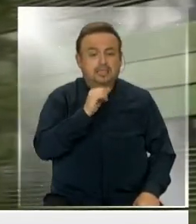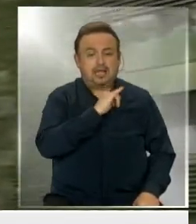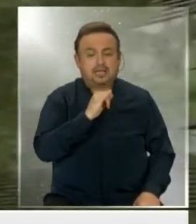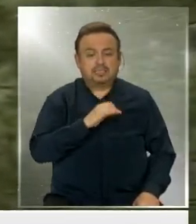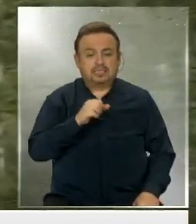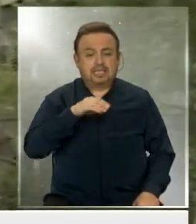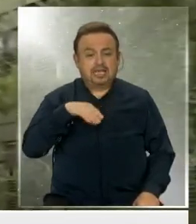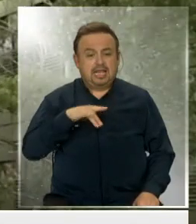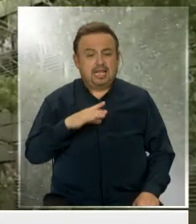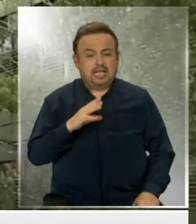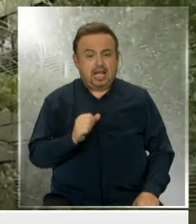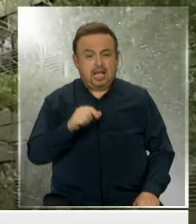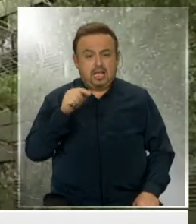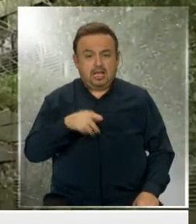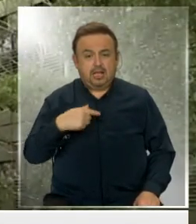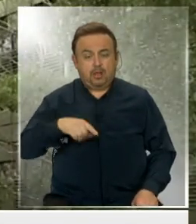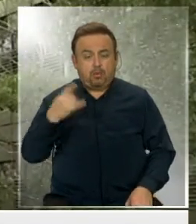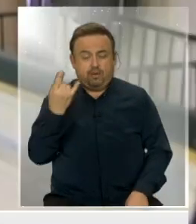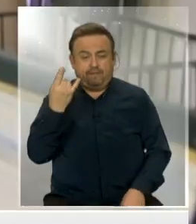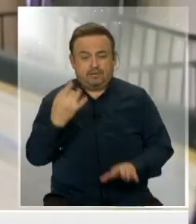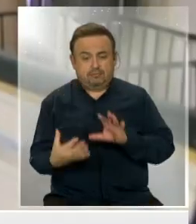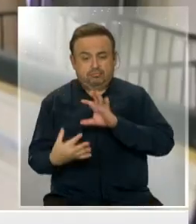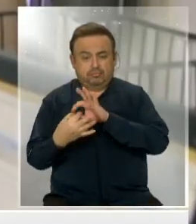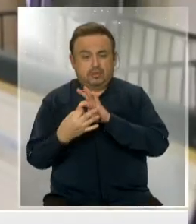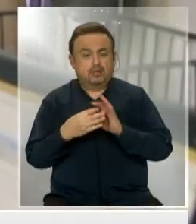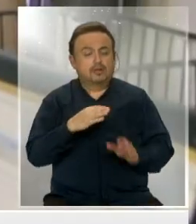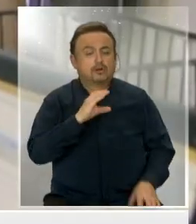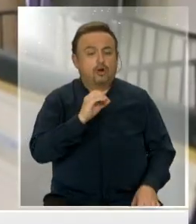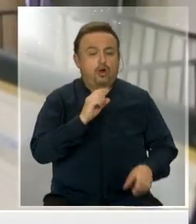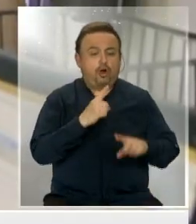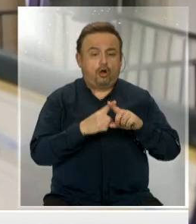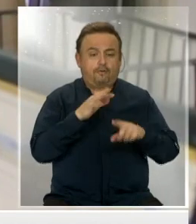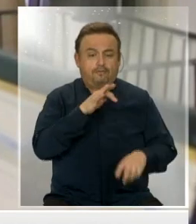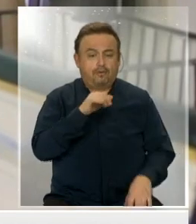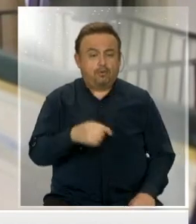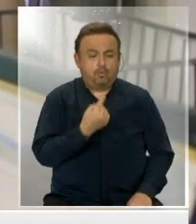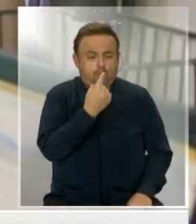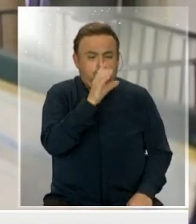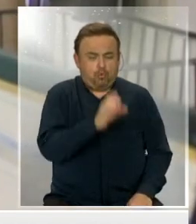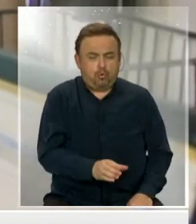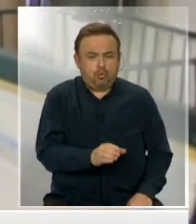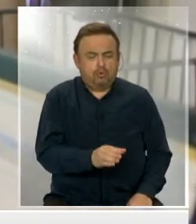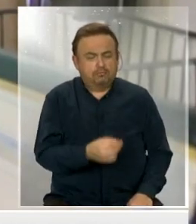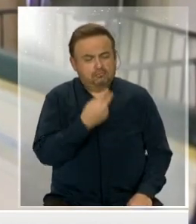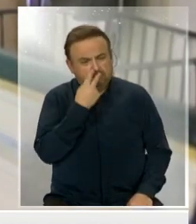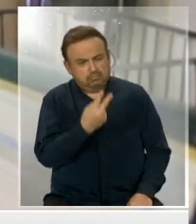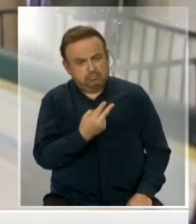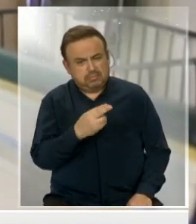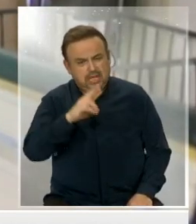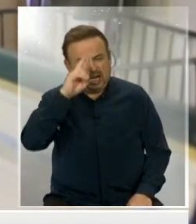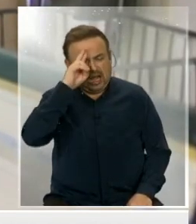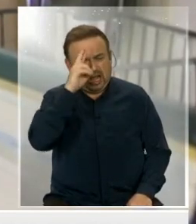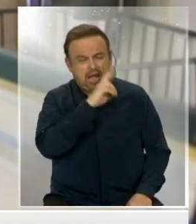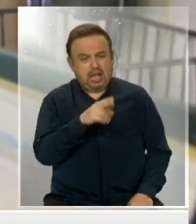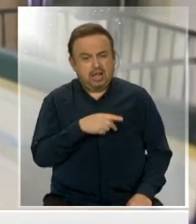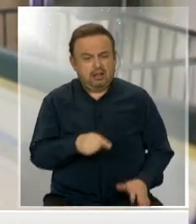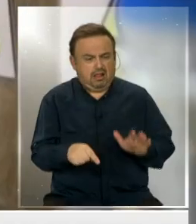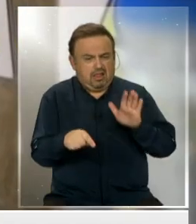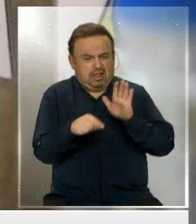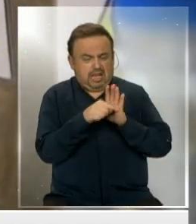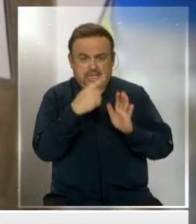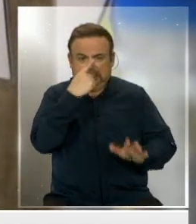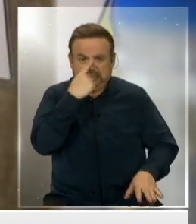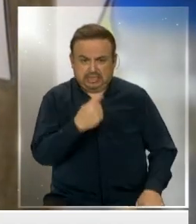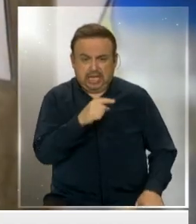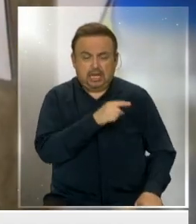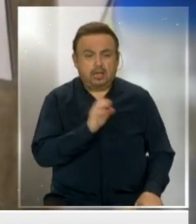se explica por qué uno de los 30.000 voluntarios que participan de las pruebas sufrió lo que describieron como una reacción adversa seria.